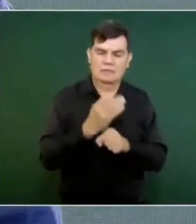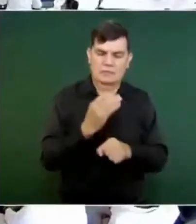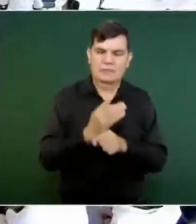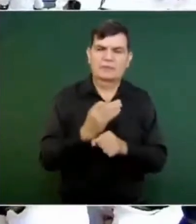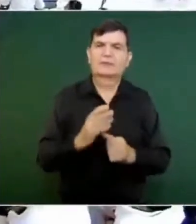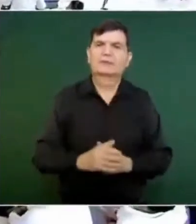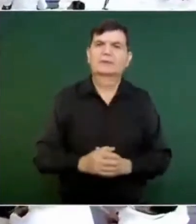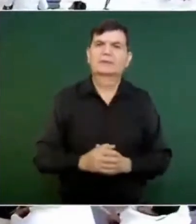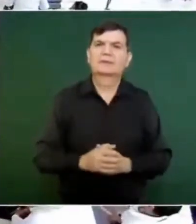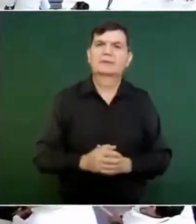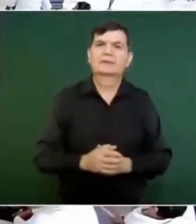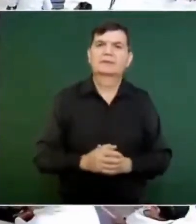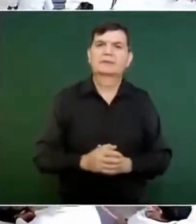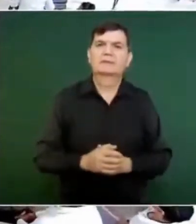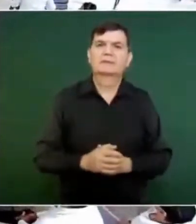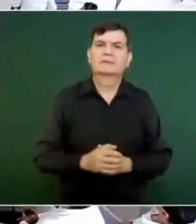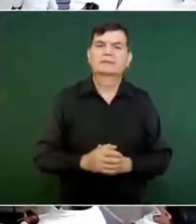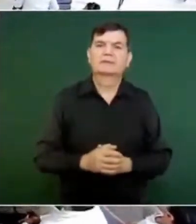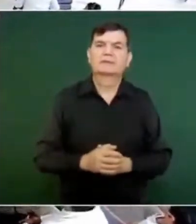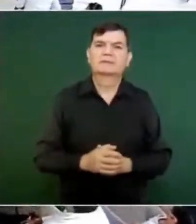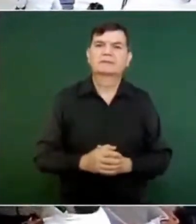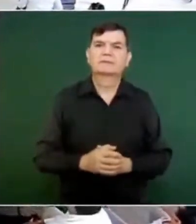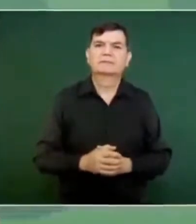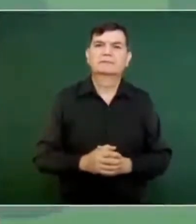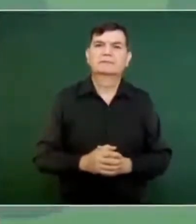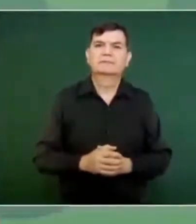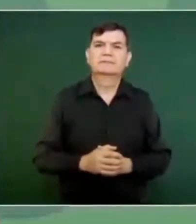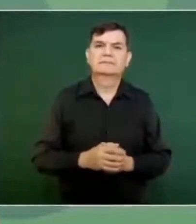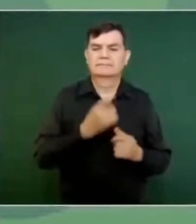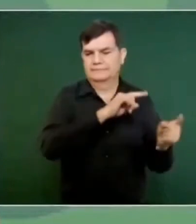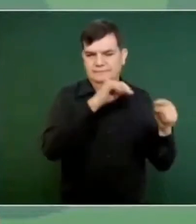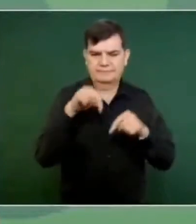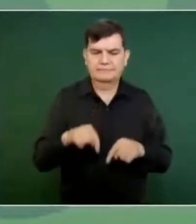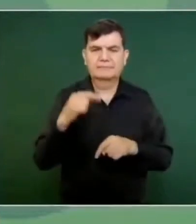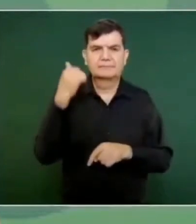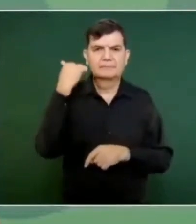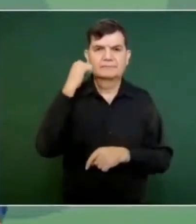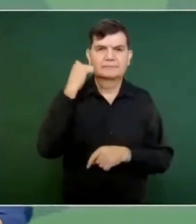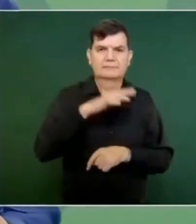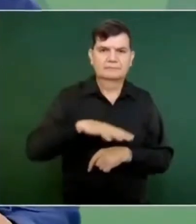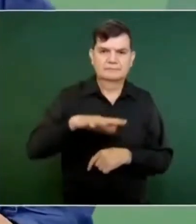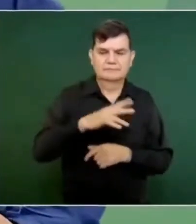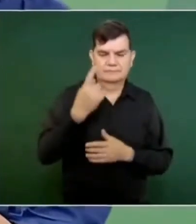de venir a Acapulco a ayudar.